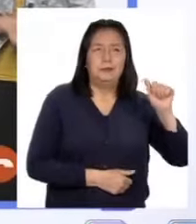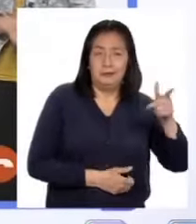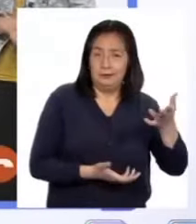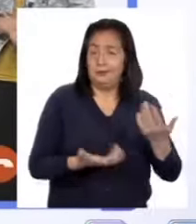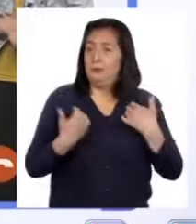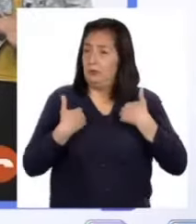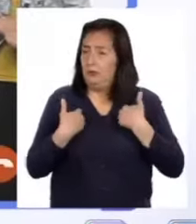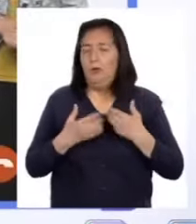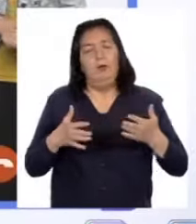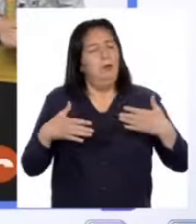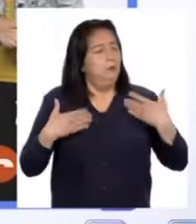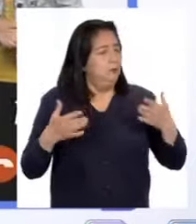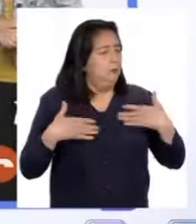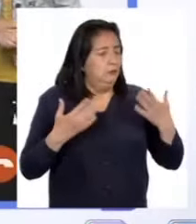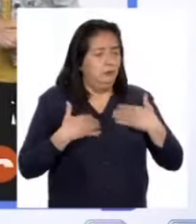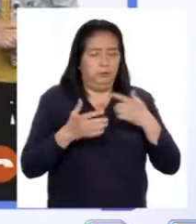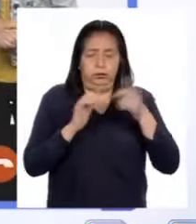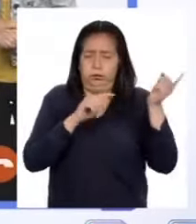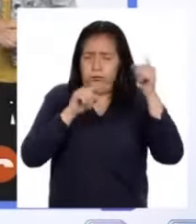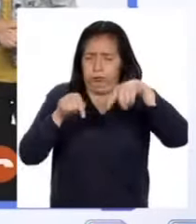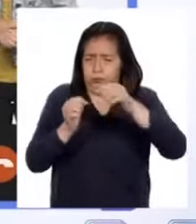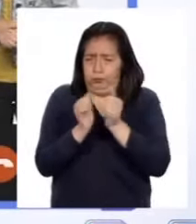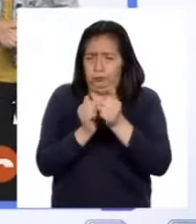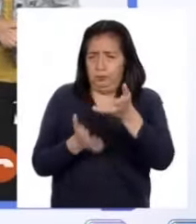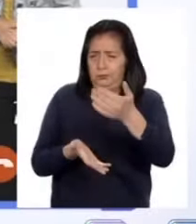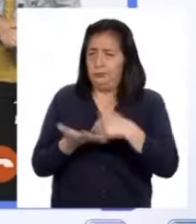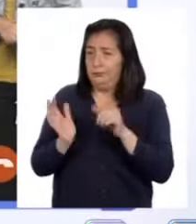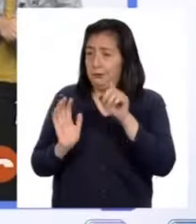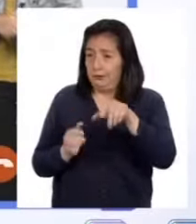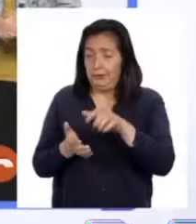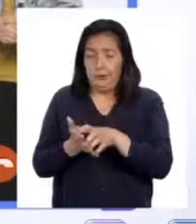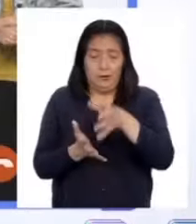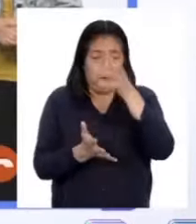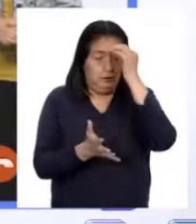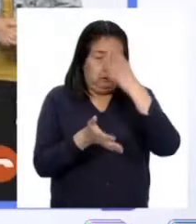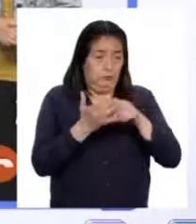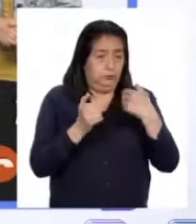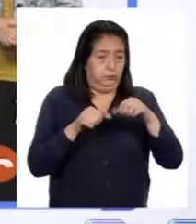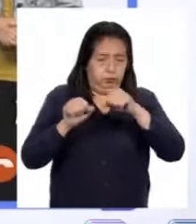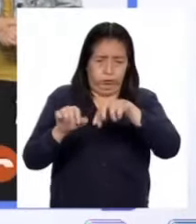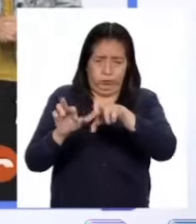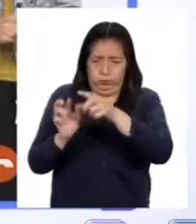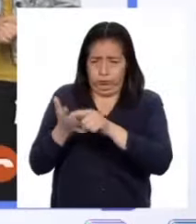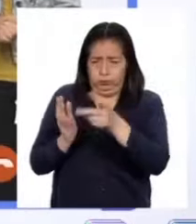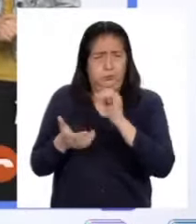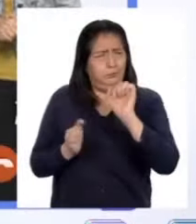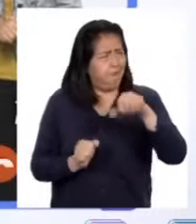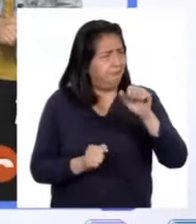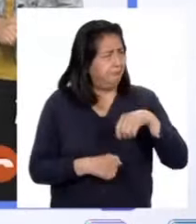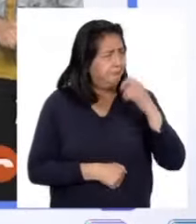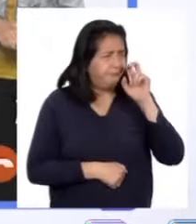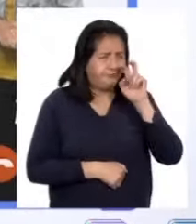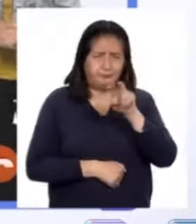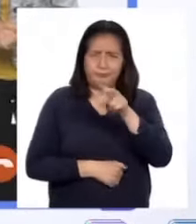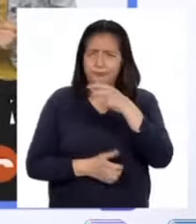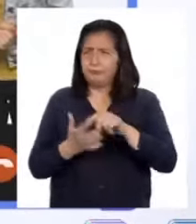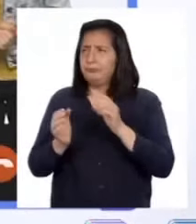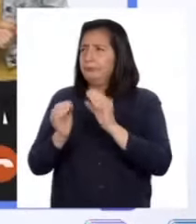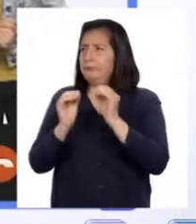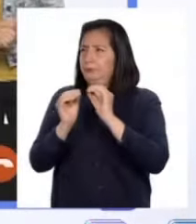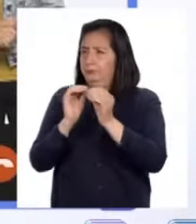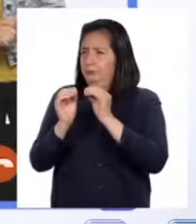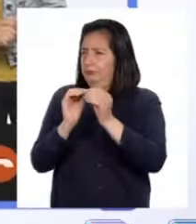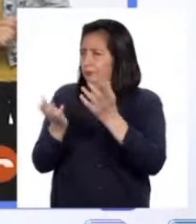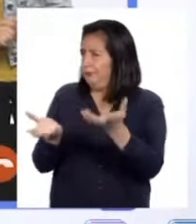y estoy contenta de acompañarlos en esta actividad que nos va a permitir descubrir formas de resolver